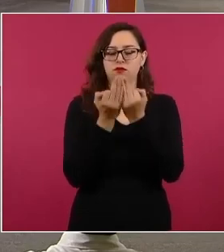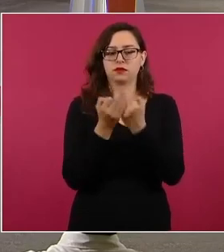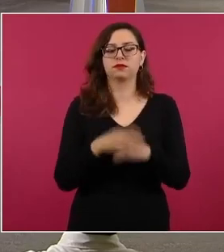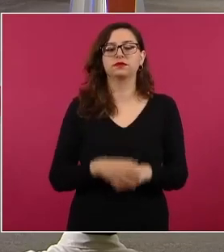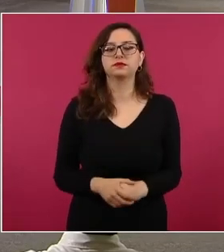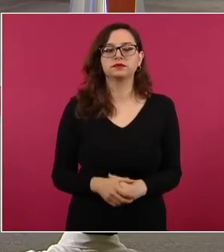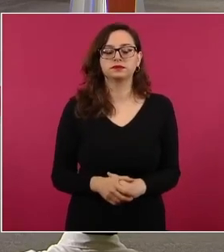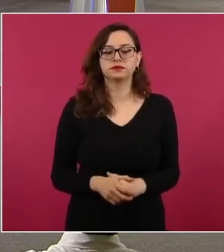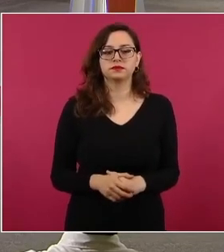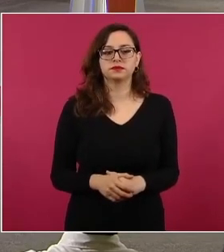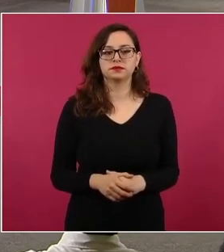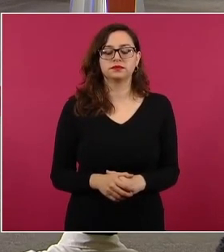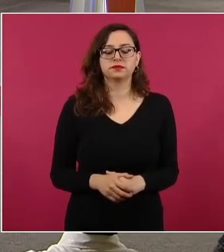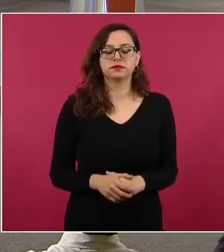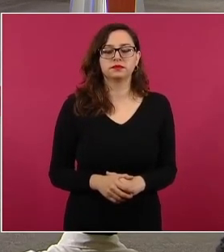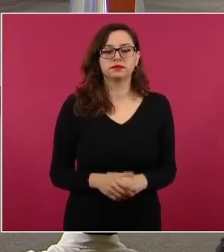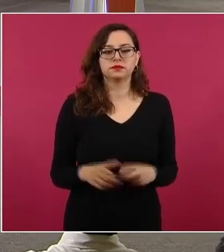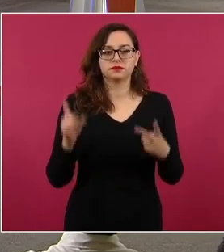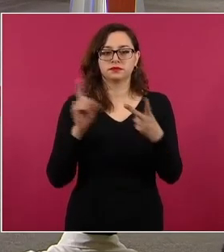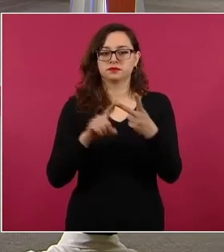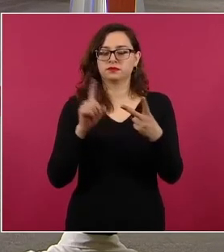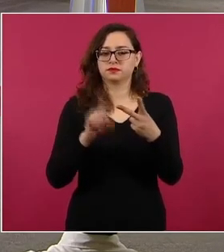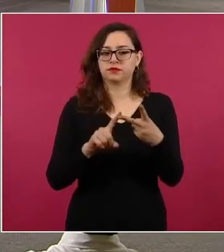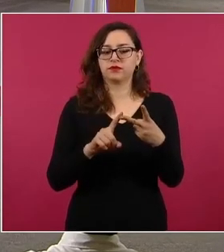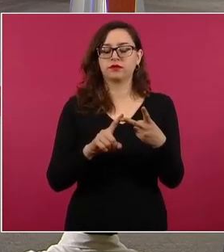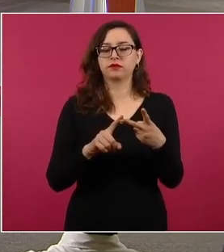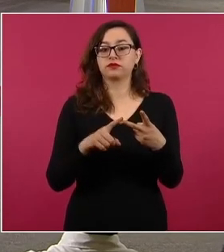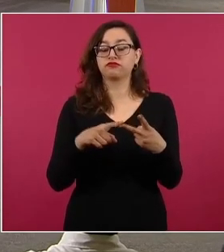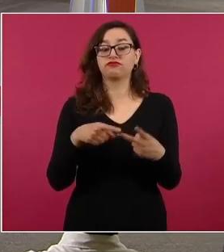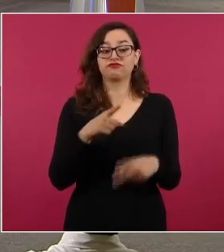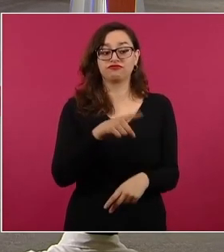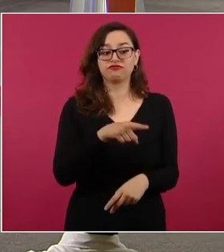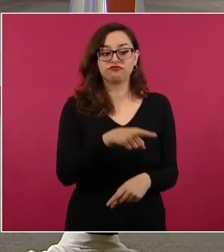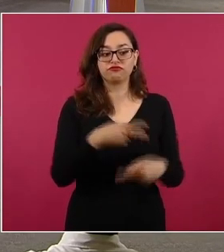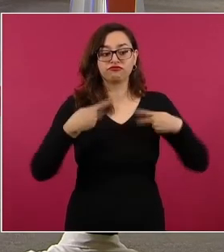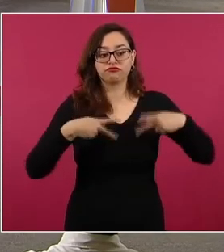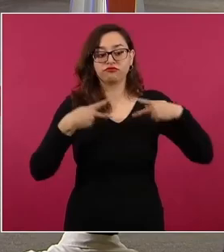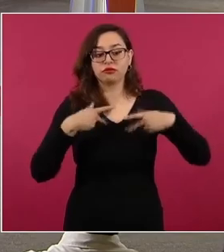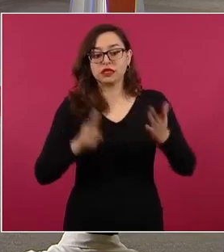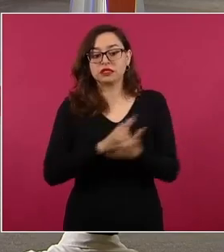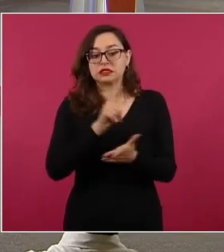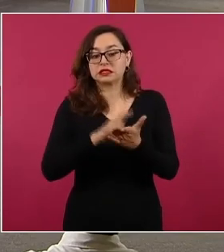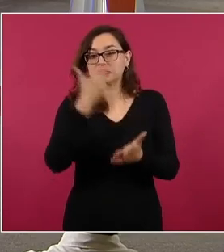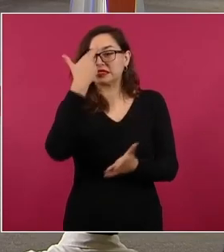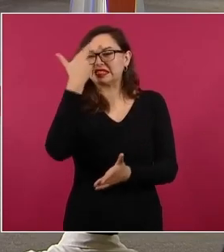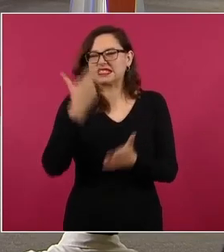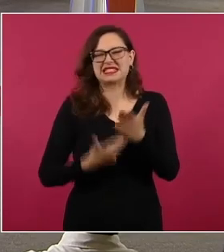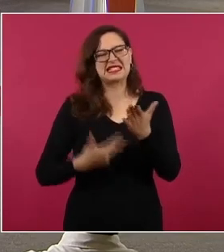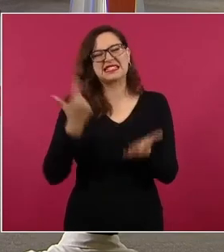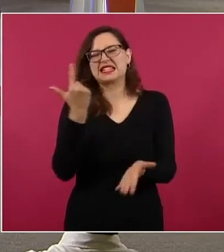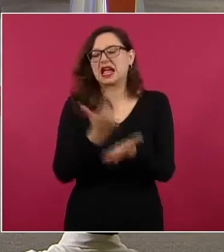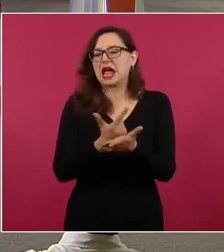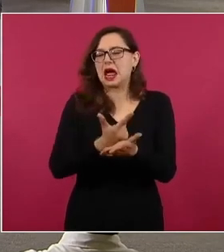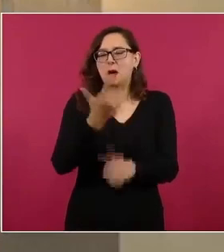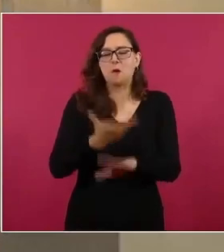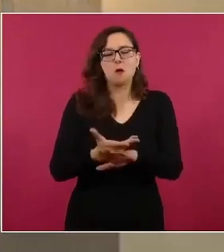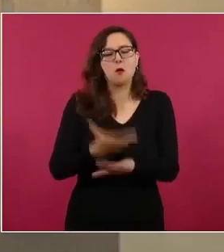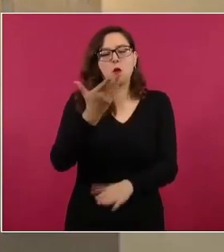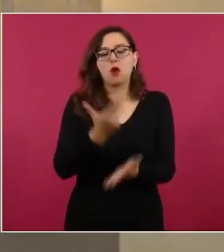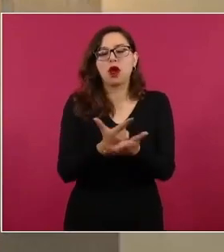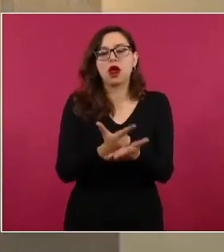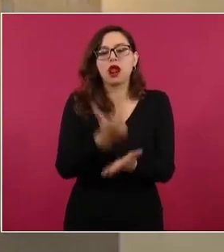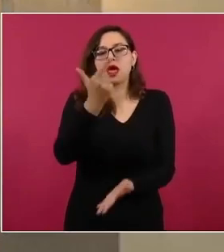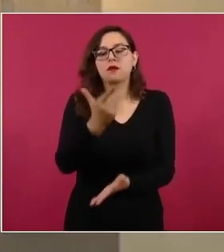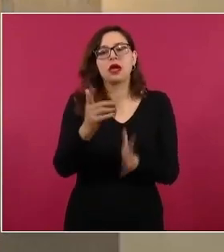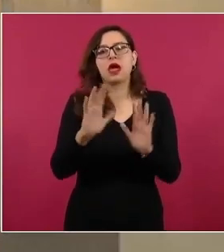Esta es la prisión oficiosa, es decir, cuando hay delitos de tal gravedad ya no